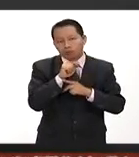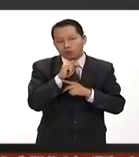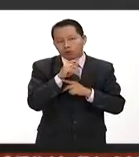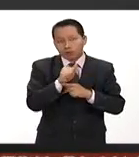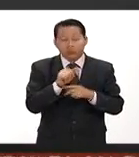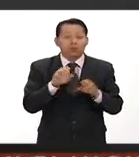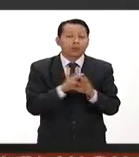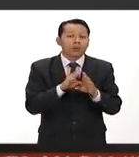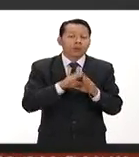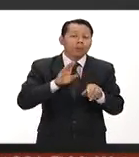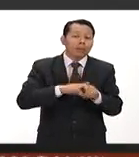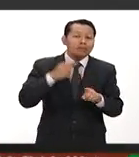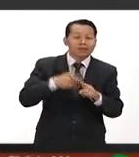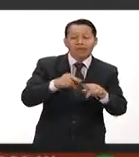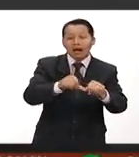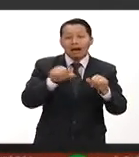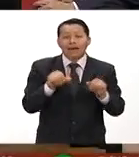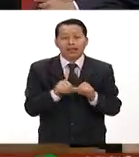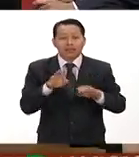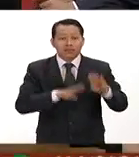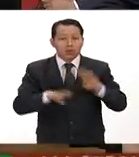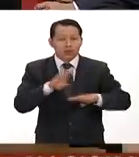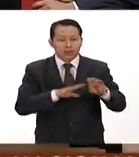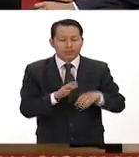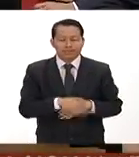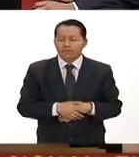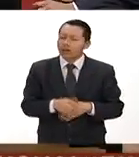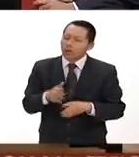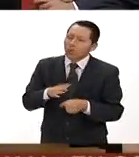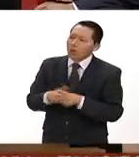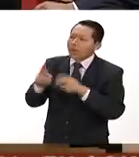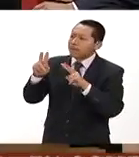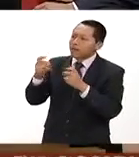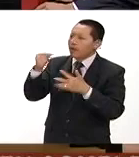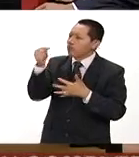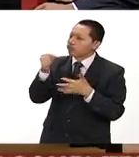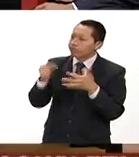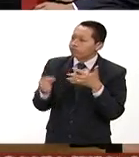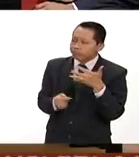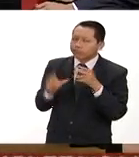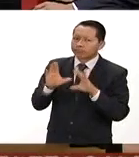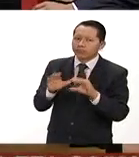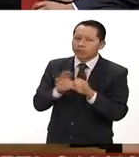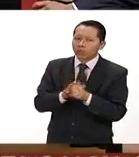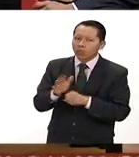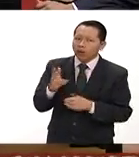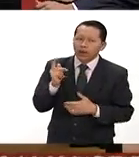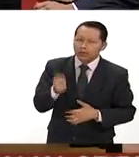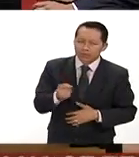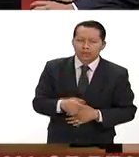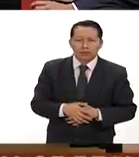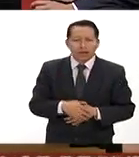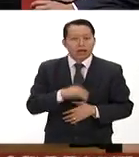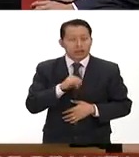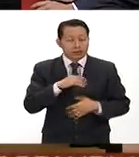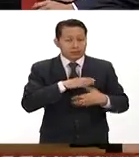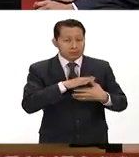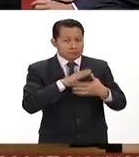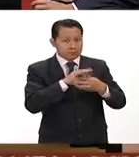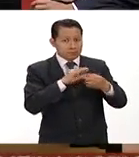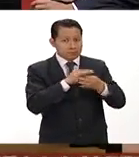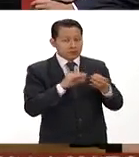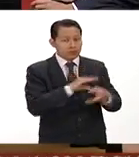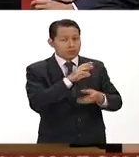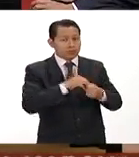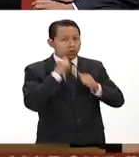áreas biológicas y qué es lo que se ve qué es lo que se aprende en esta especialidad se aprende o se ve todo lo que tiene que ver